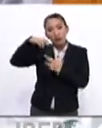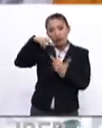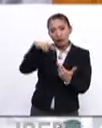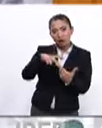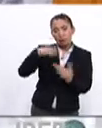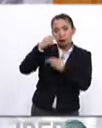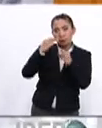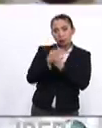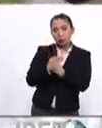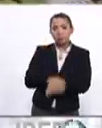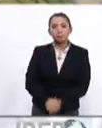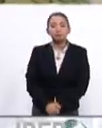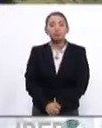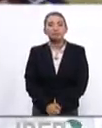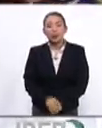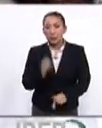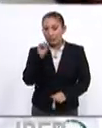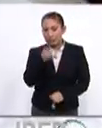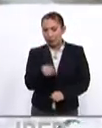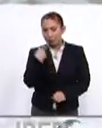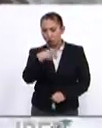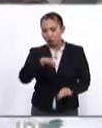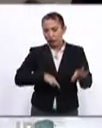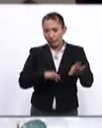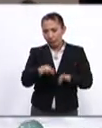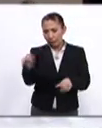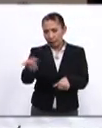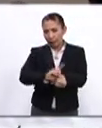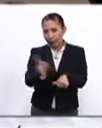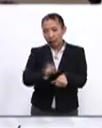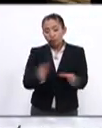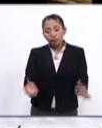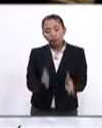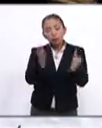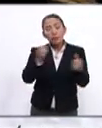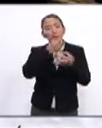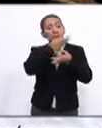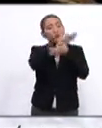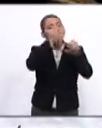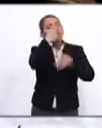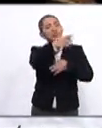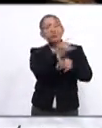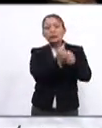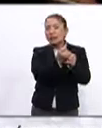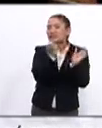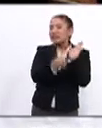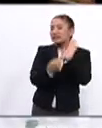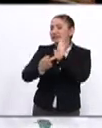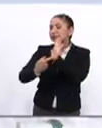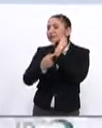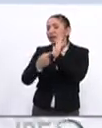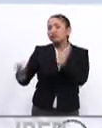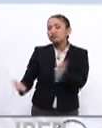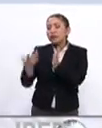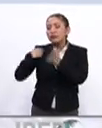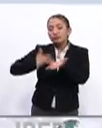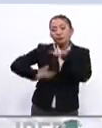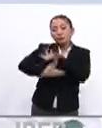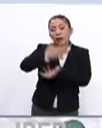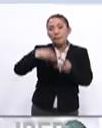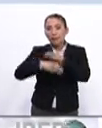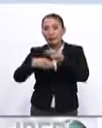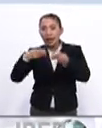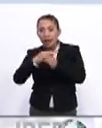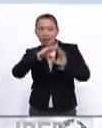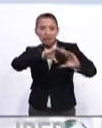regiones del mundo. Como parte de su quehacer cotidiano, impulsa la difusión de sus investigaciones y promueve el intercambio de